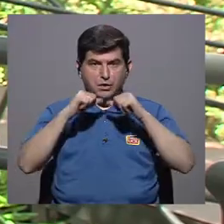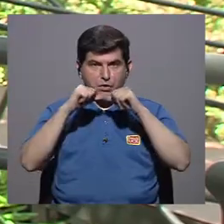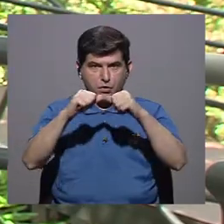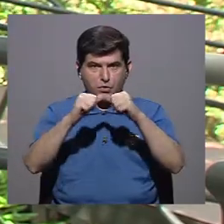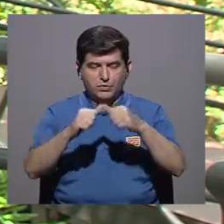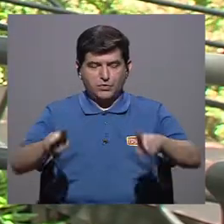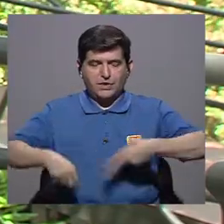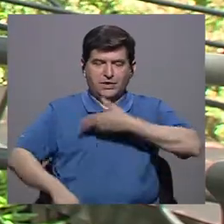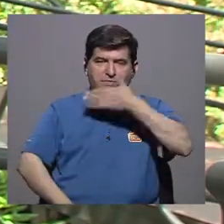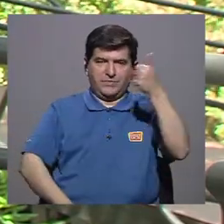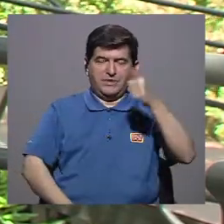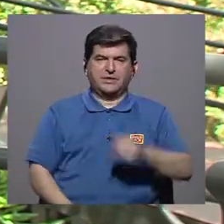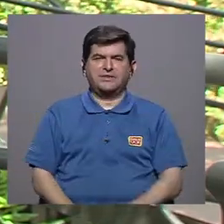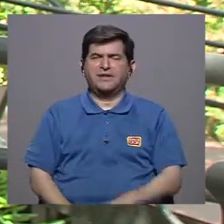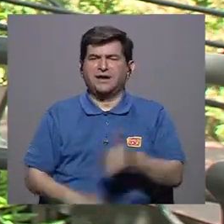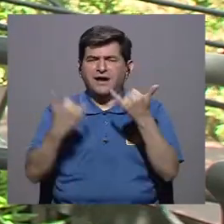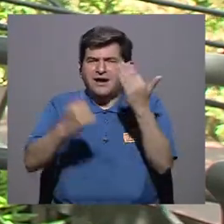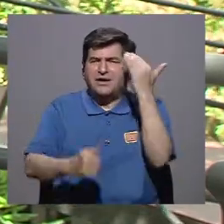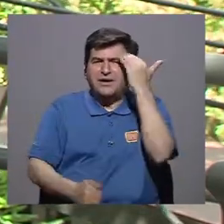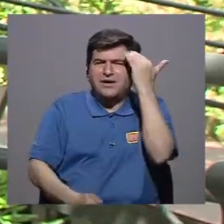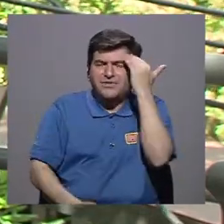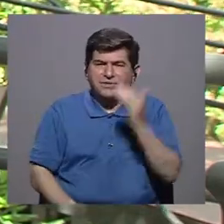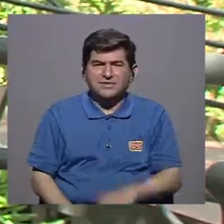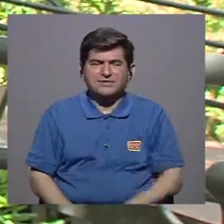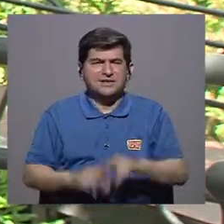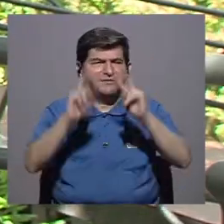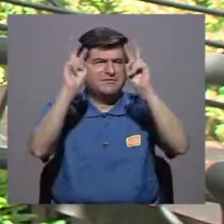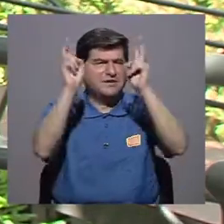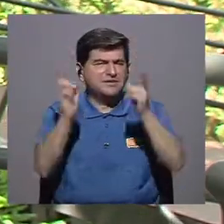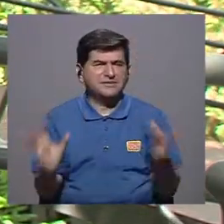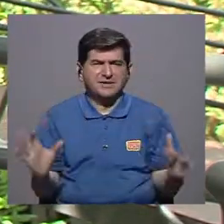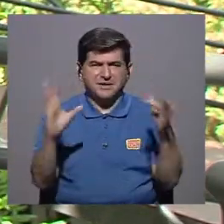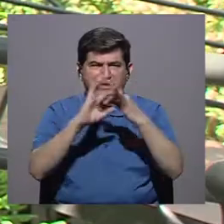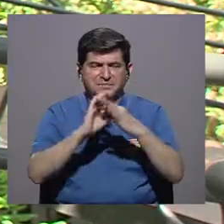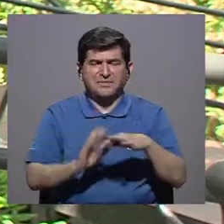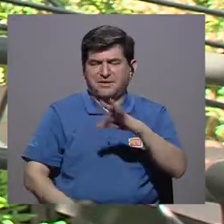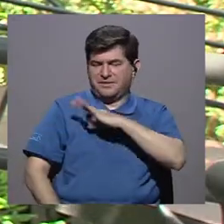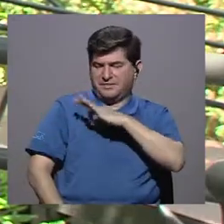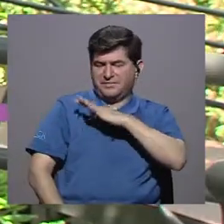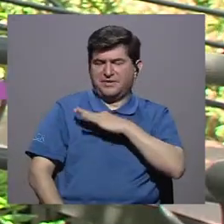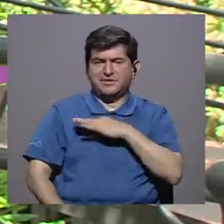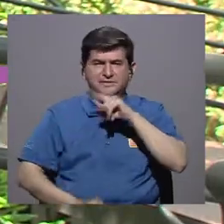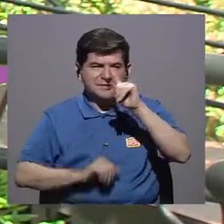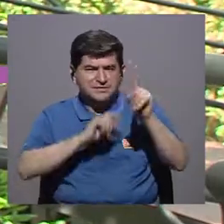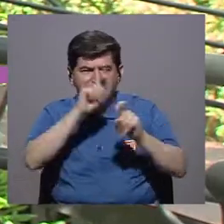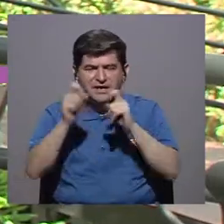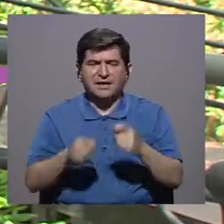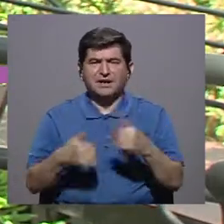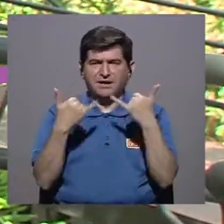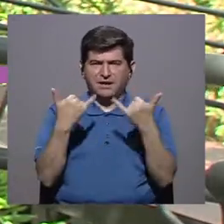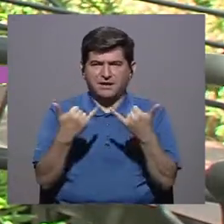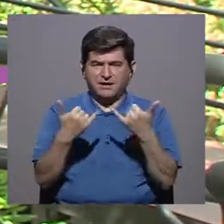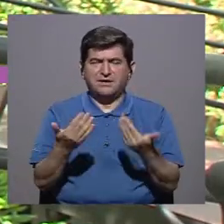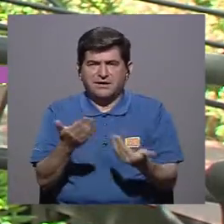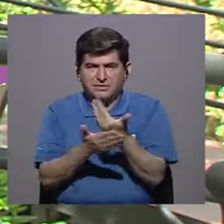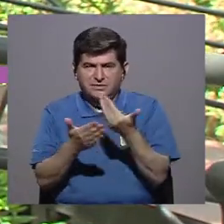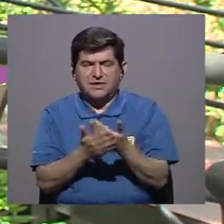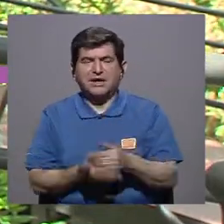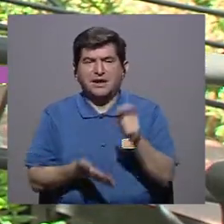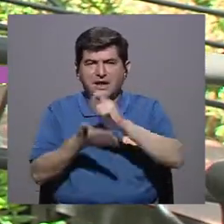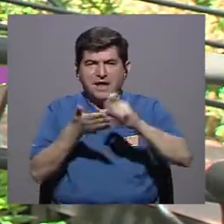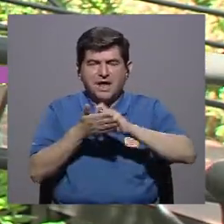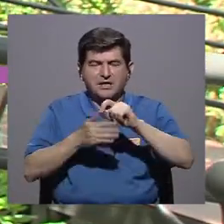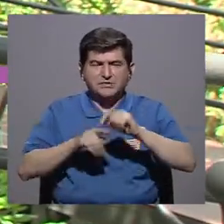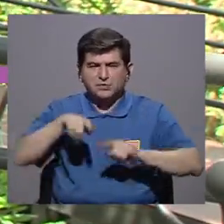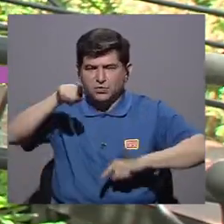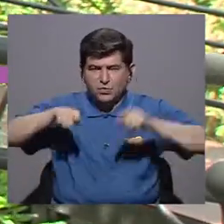Continuamos con Vivir Mejor. Conozcamos más acerca de los temas relacionados con bienestar en la encuesta de actualidades de la Escuela de Estadística